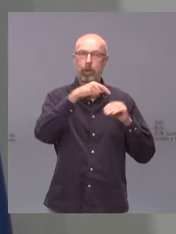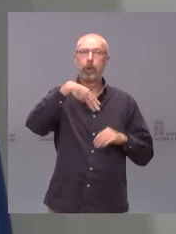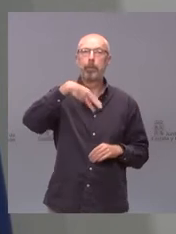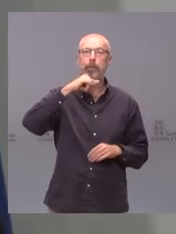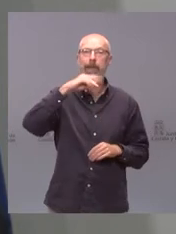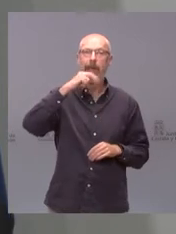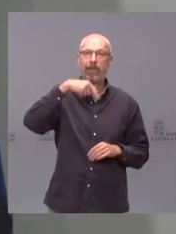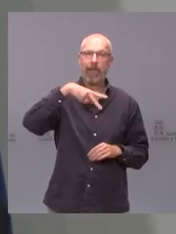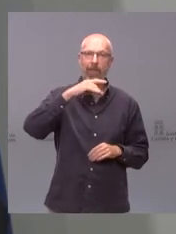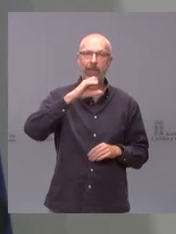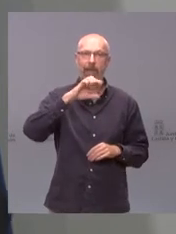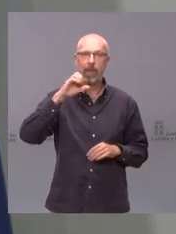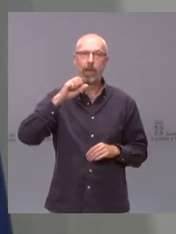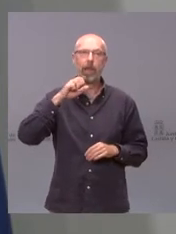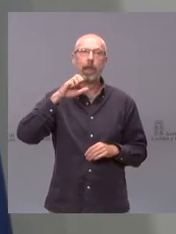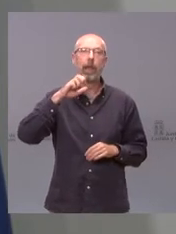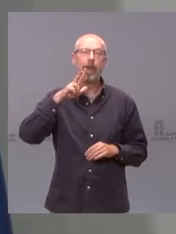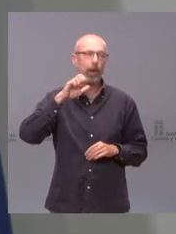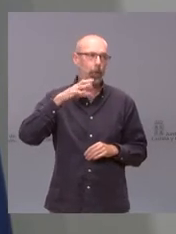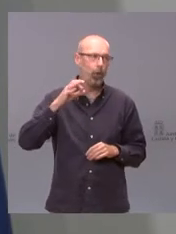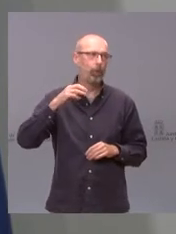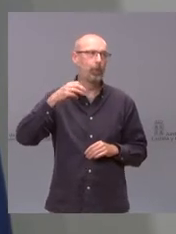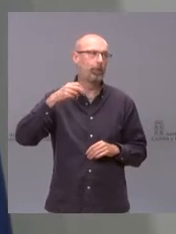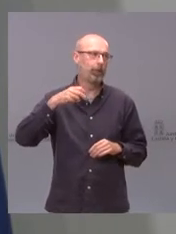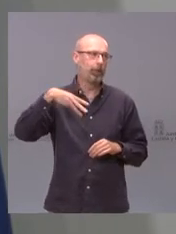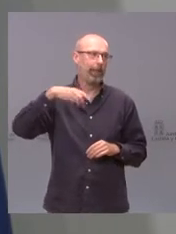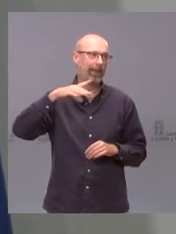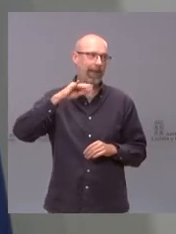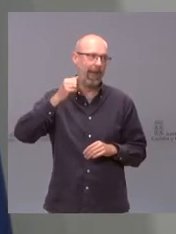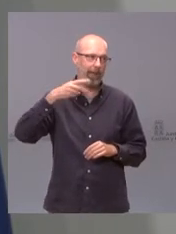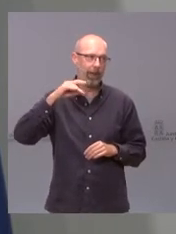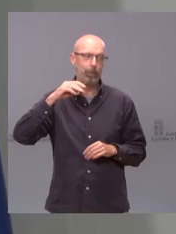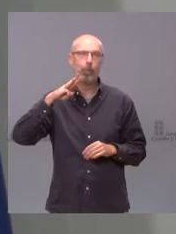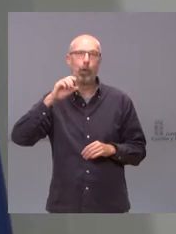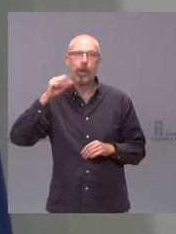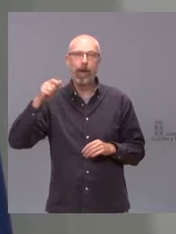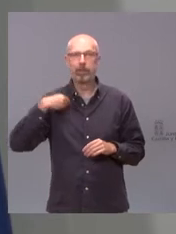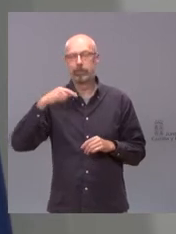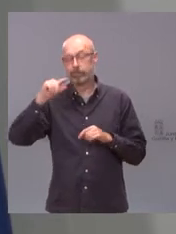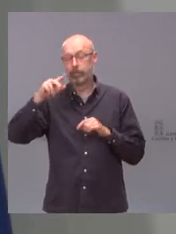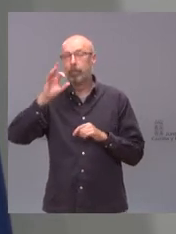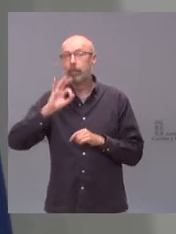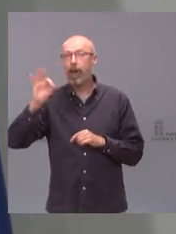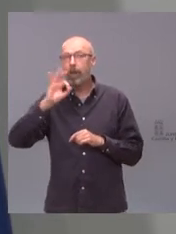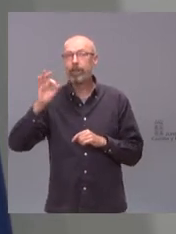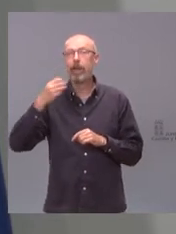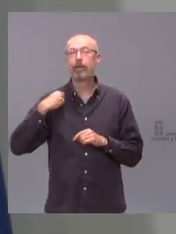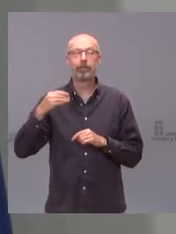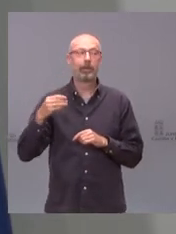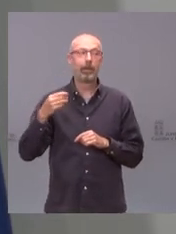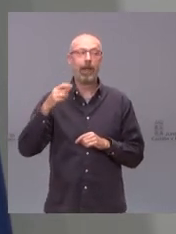Ebro, Medina de Pomar y Briviesc. En Palencia, el municipio de Palencia, Aguilar de Campó, Villamuriel de Cerrato,